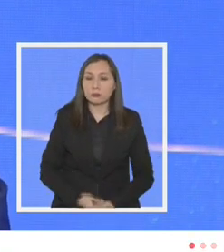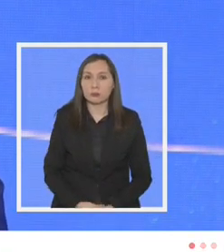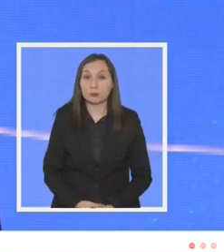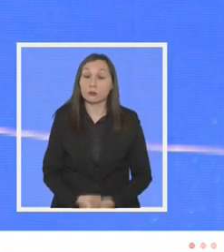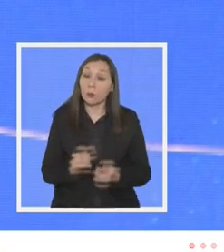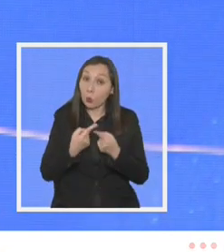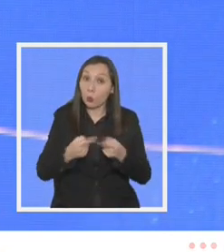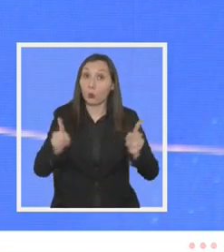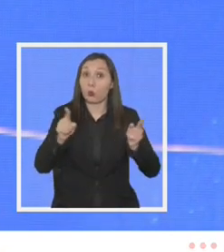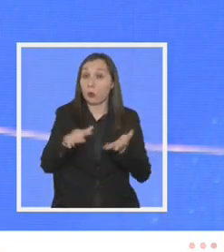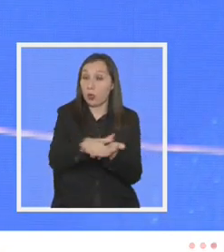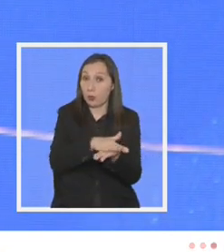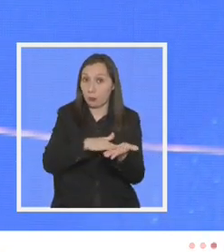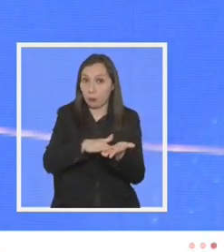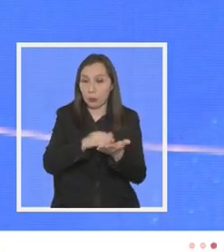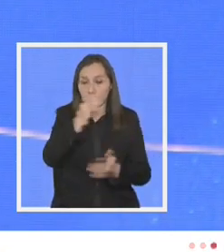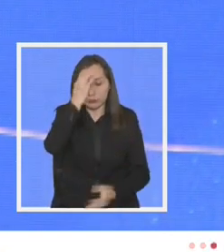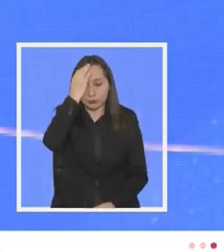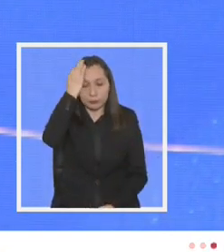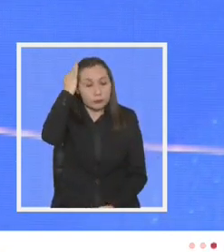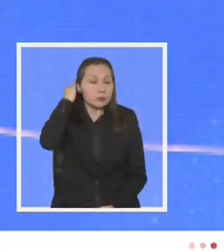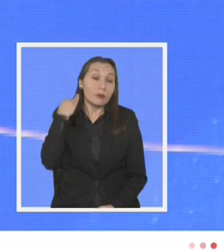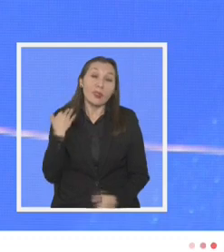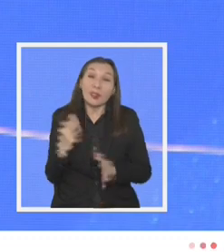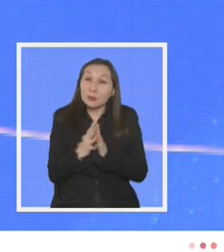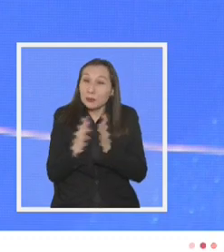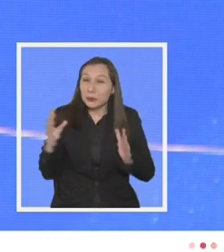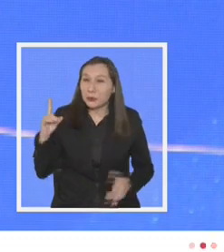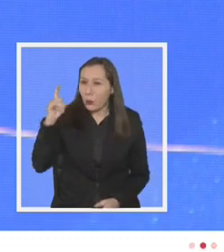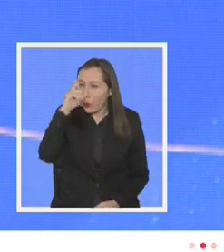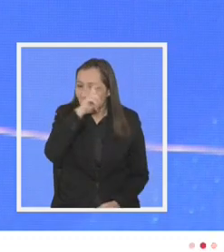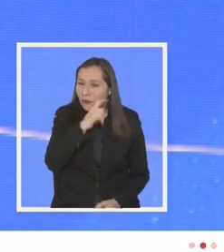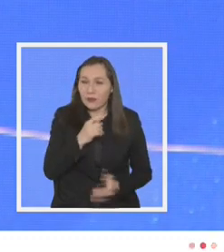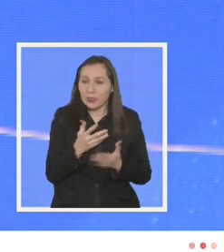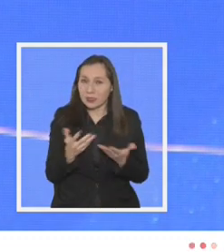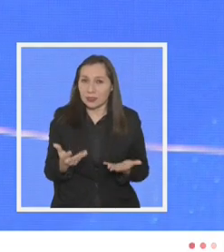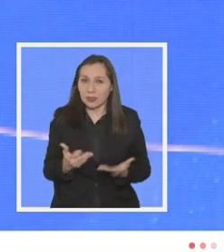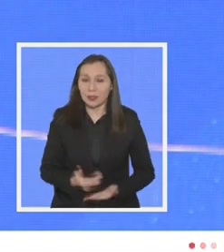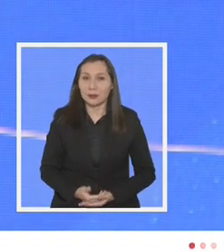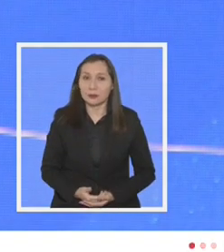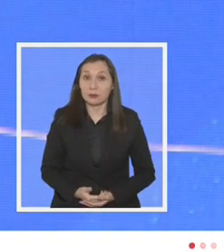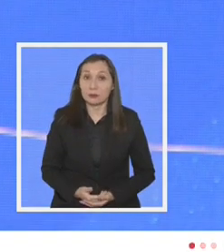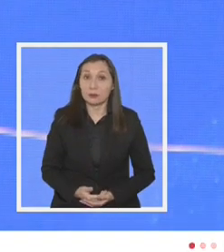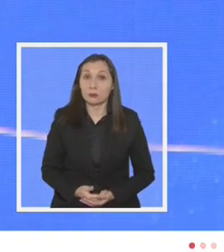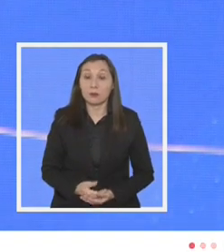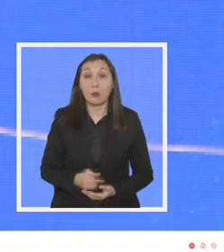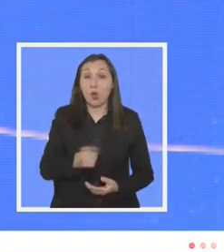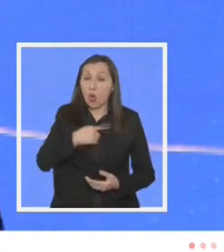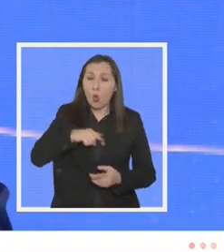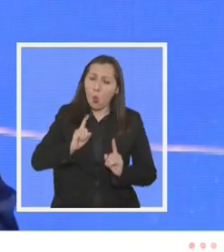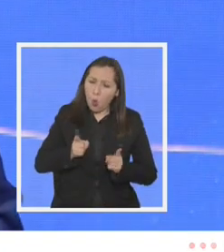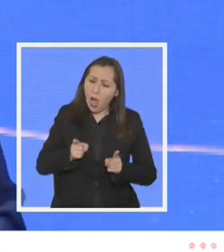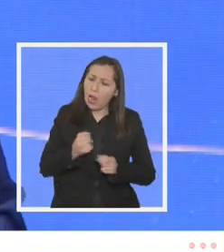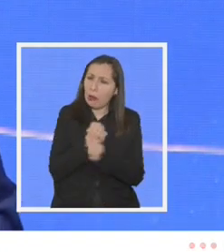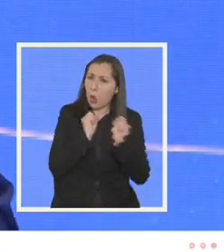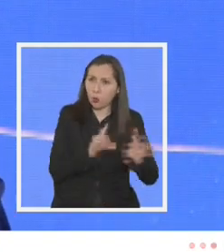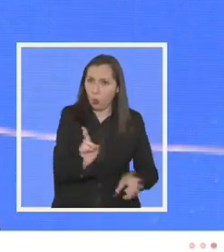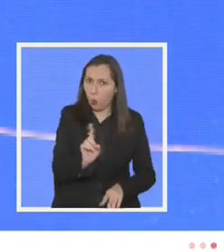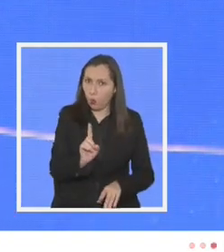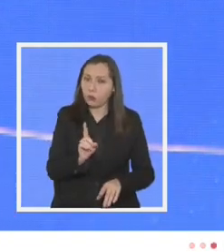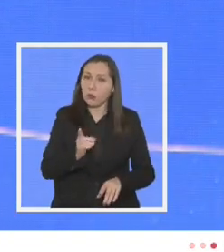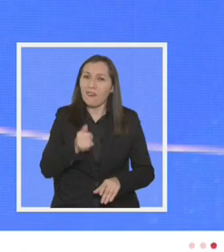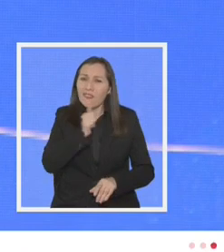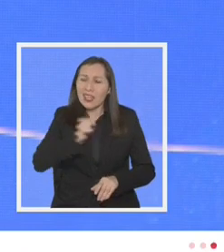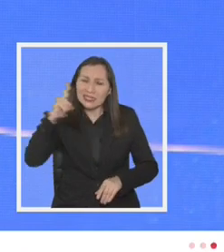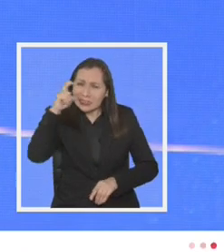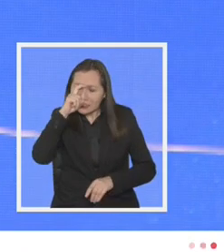otro ejemplo ha sido muy difícil pero no renunciamos a ello generar